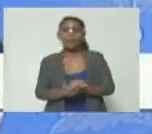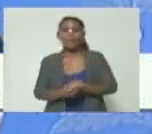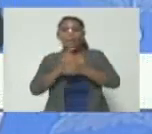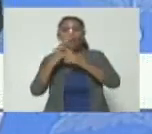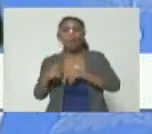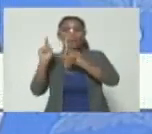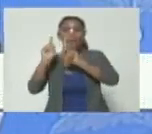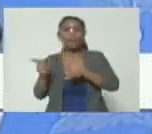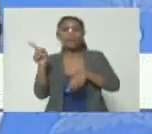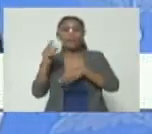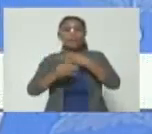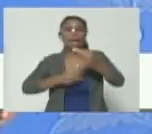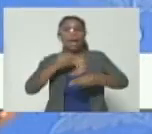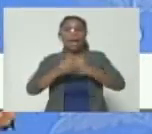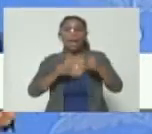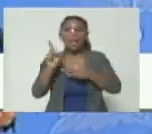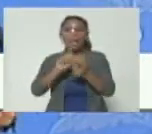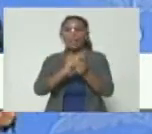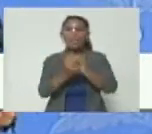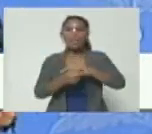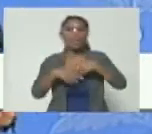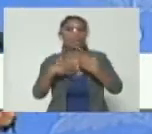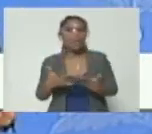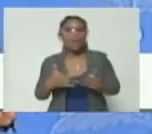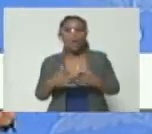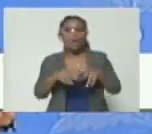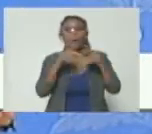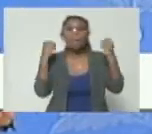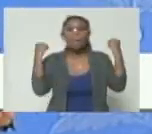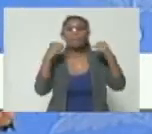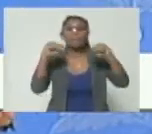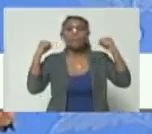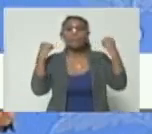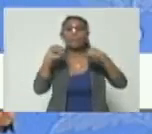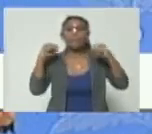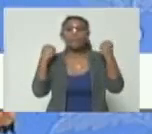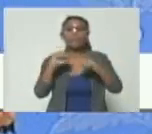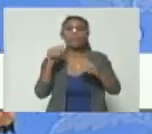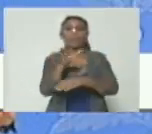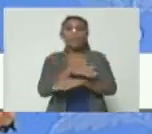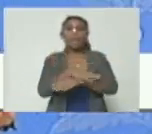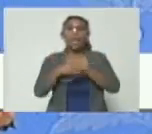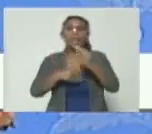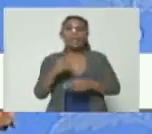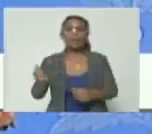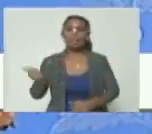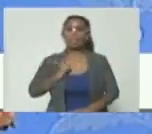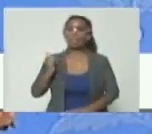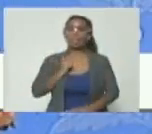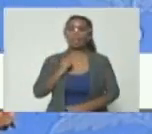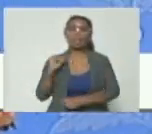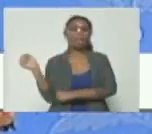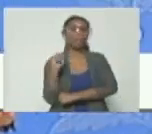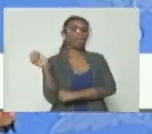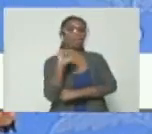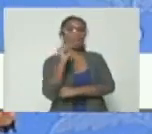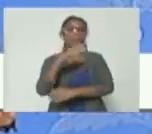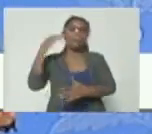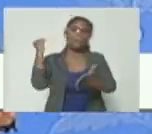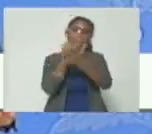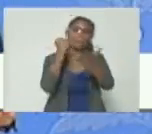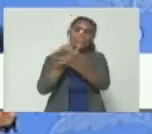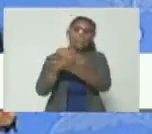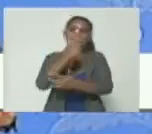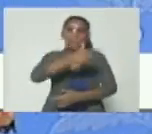otra cosa es que se convierta esto en una práctica consuetudinaria donde hacen lo que le da la gana asesinan personas